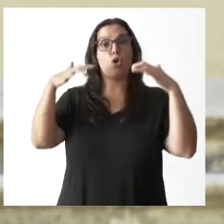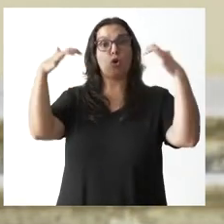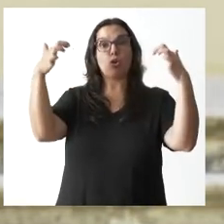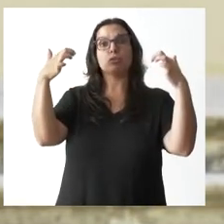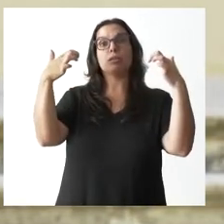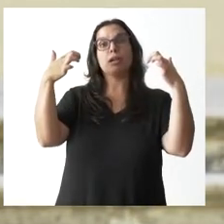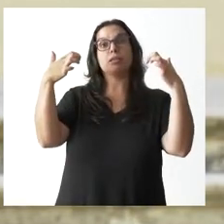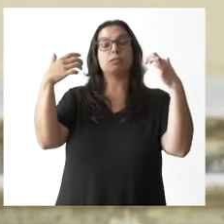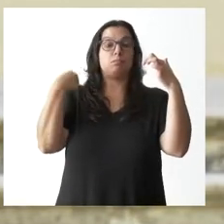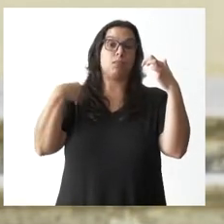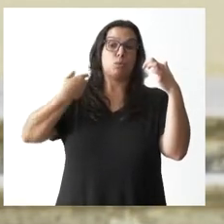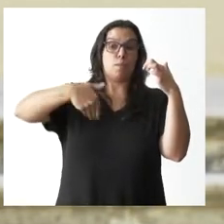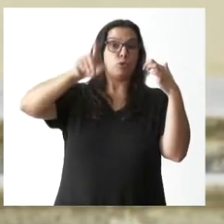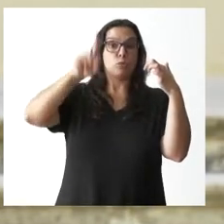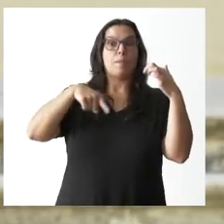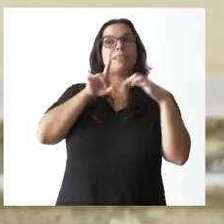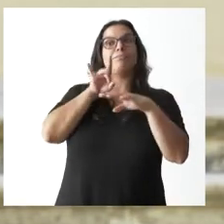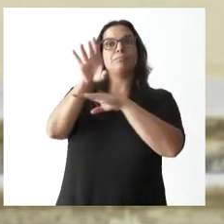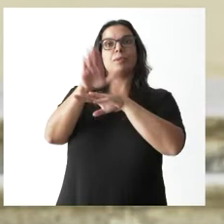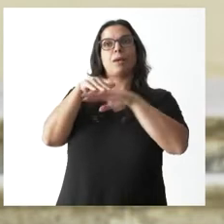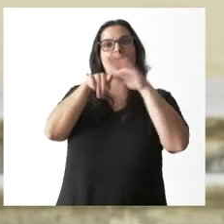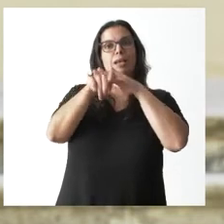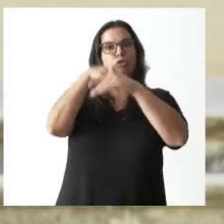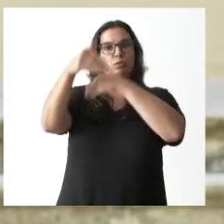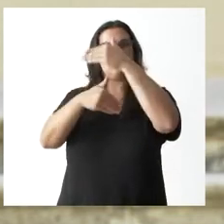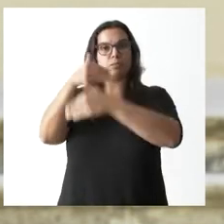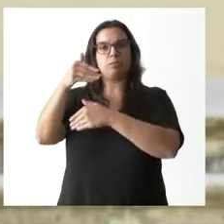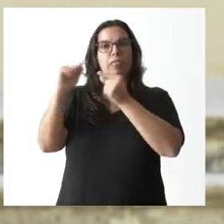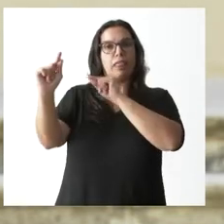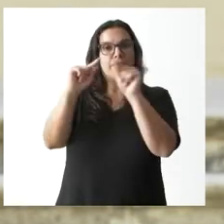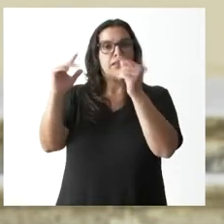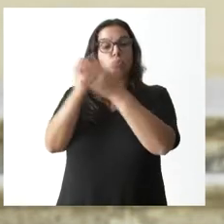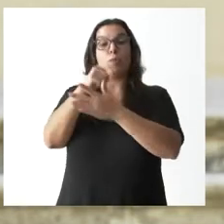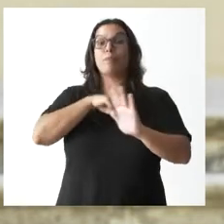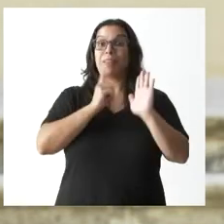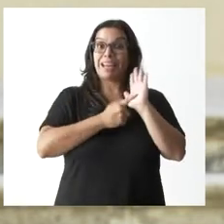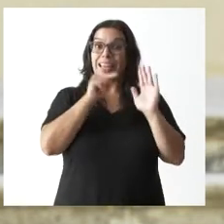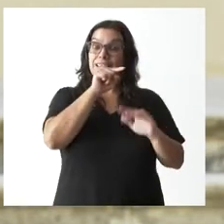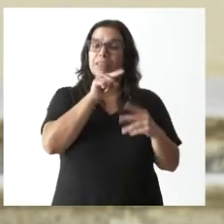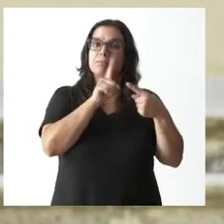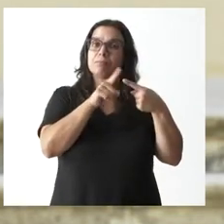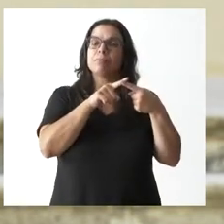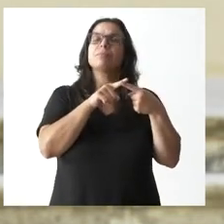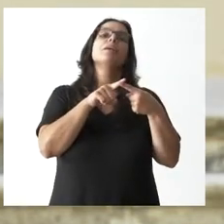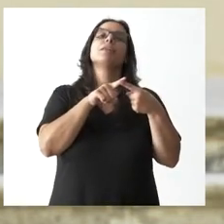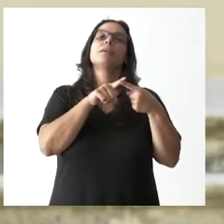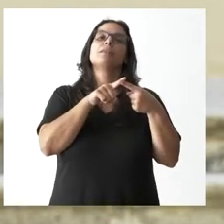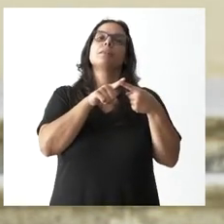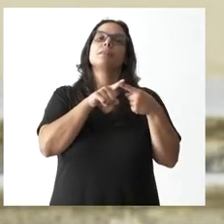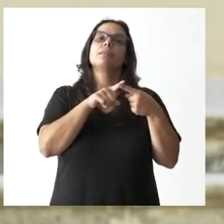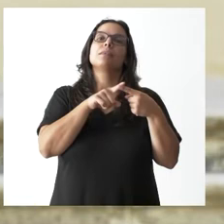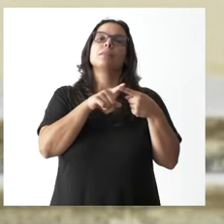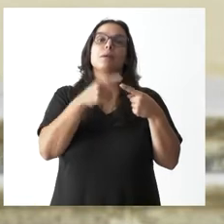del próximo mes, los próximos días. Es una ley que, como saben, está derivada del